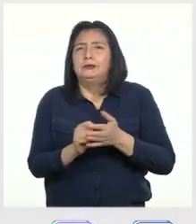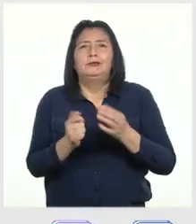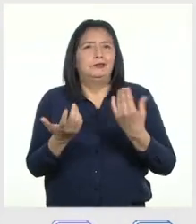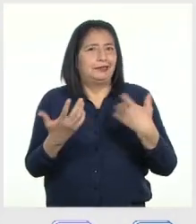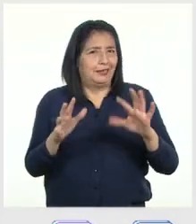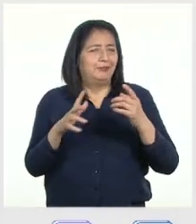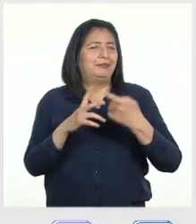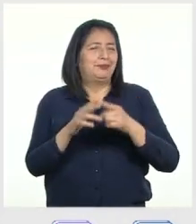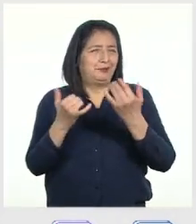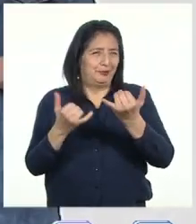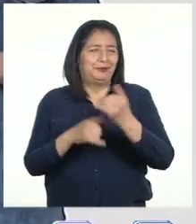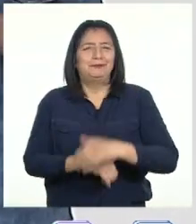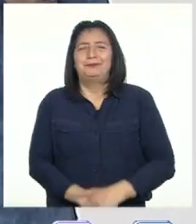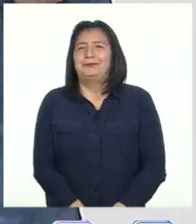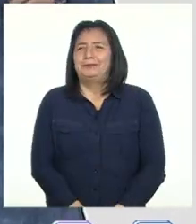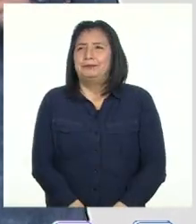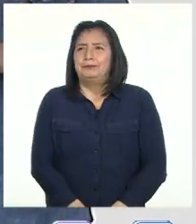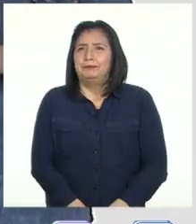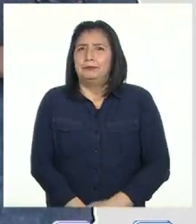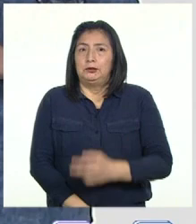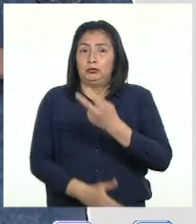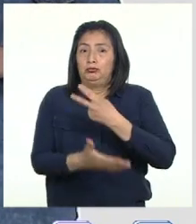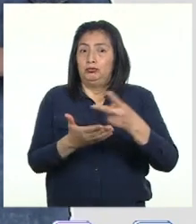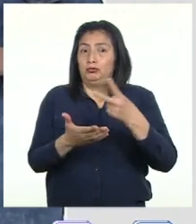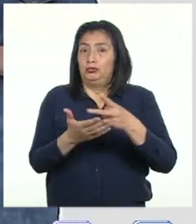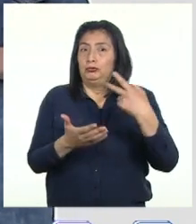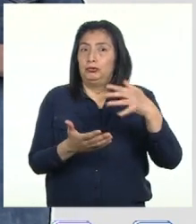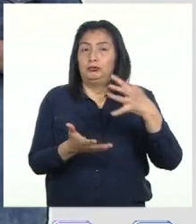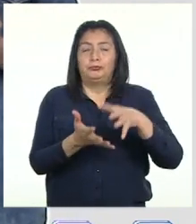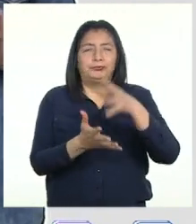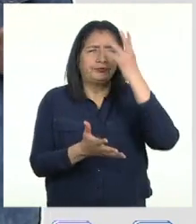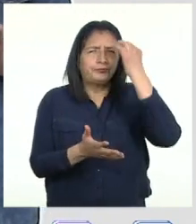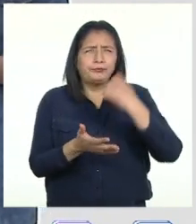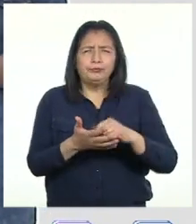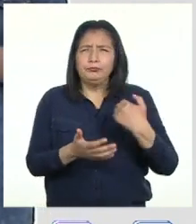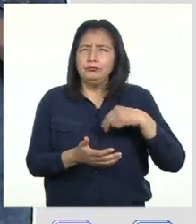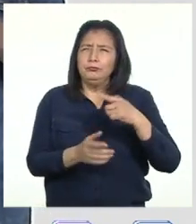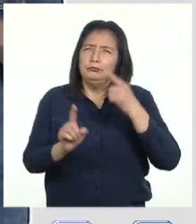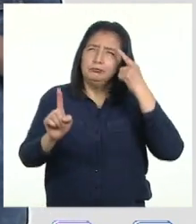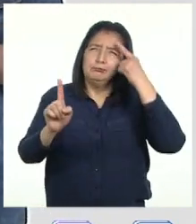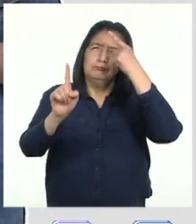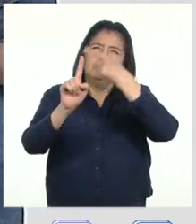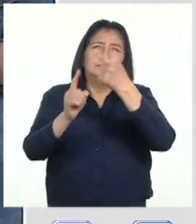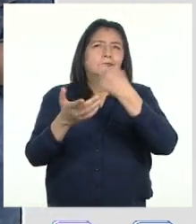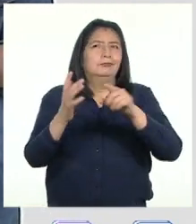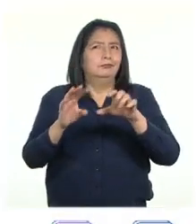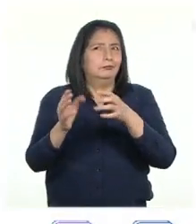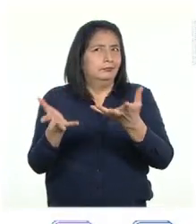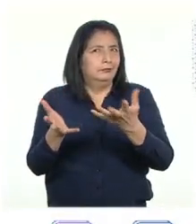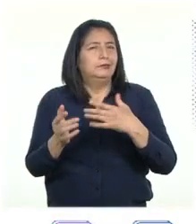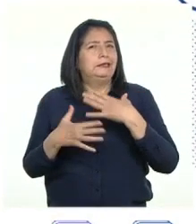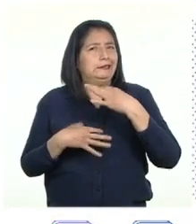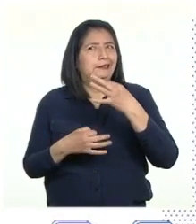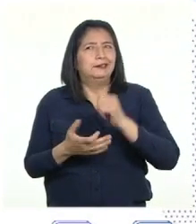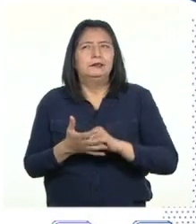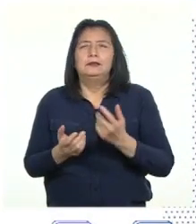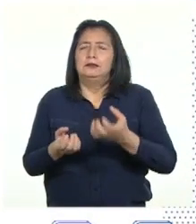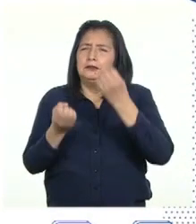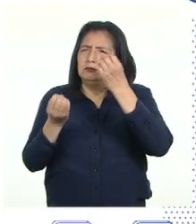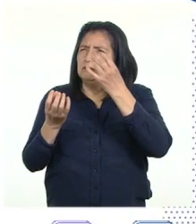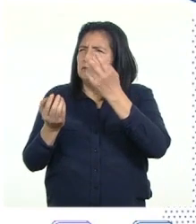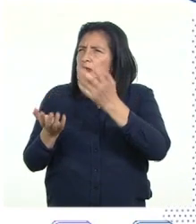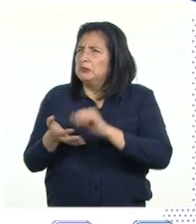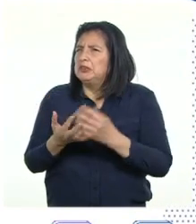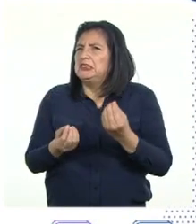porque comenzamos en este instante Durante estas dos semanas de aprendizaje nos hemos planteado un reto muy interesante Comunicar qué